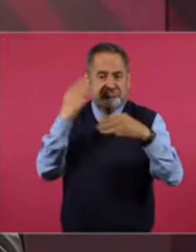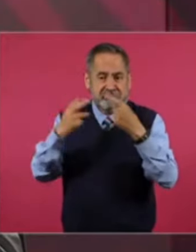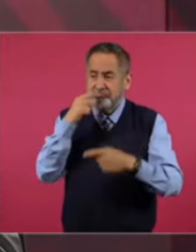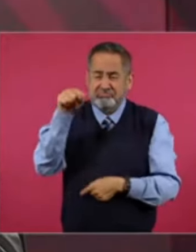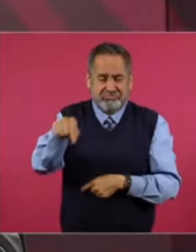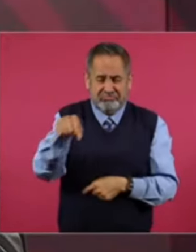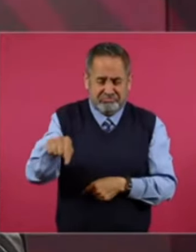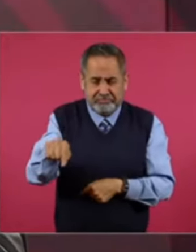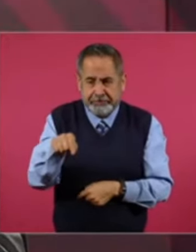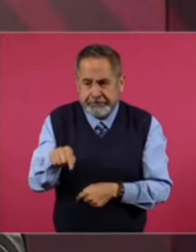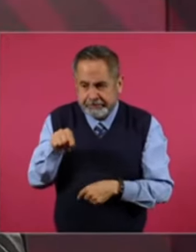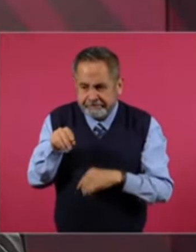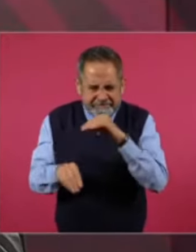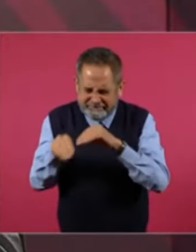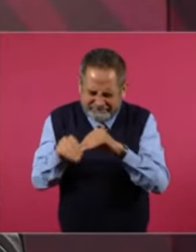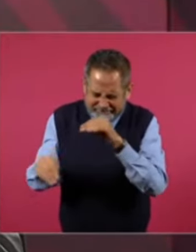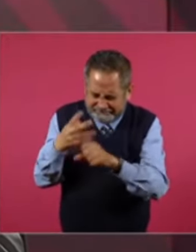del mundo.